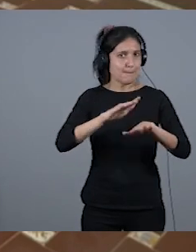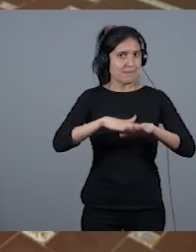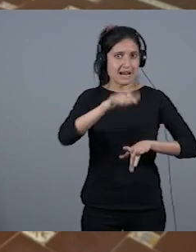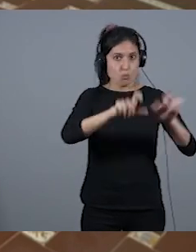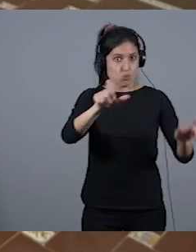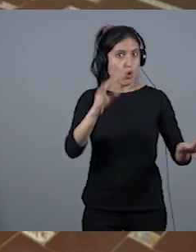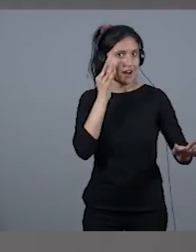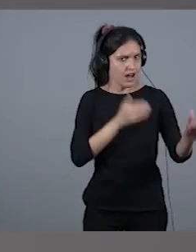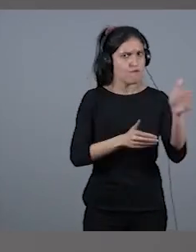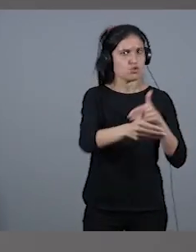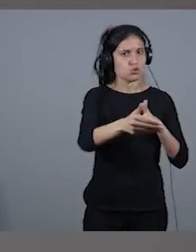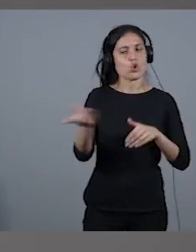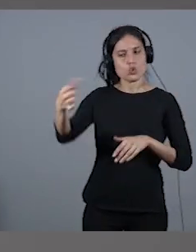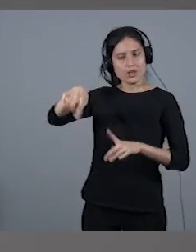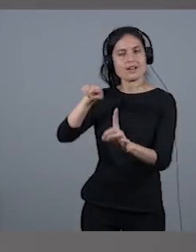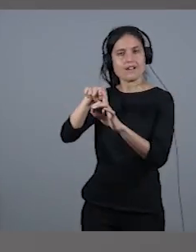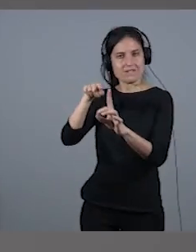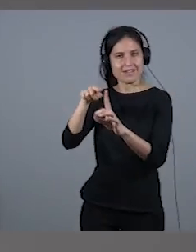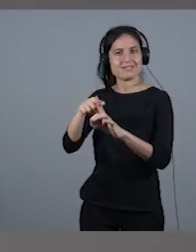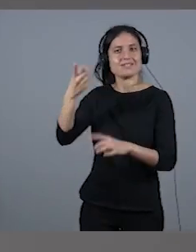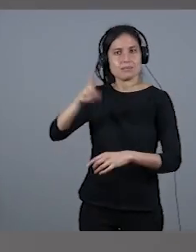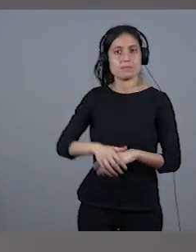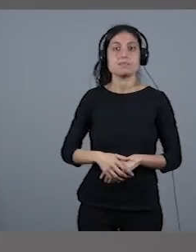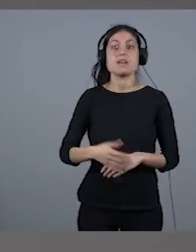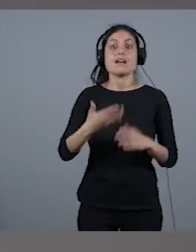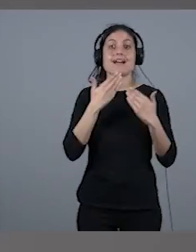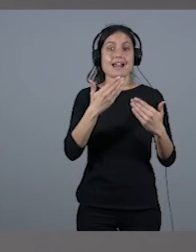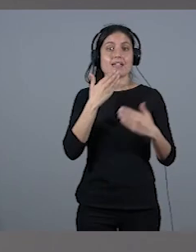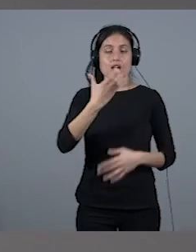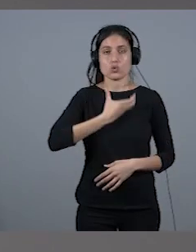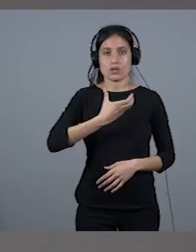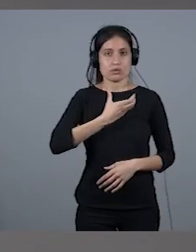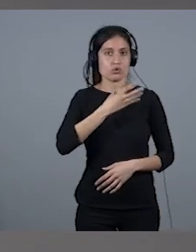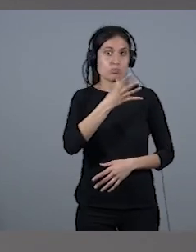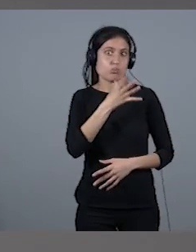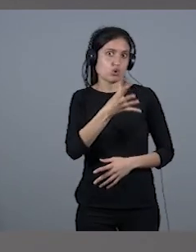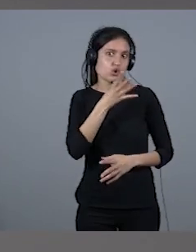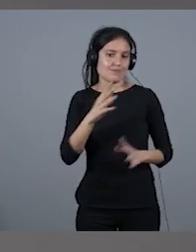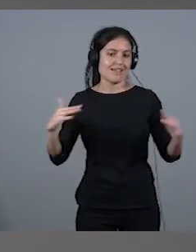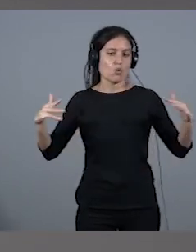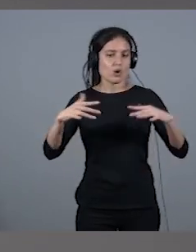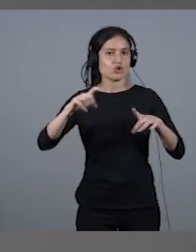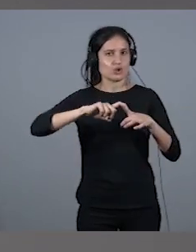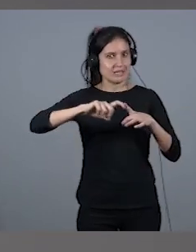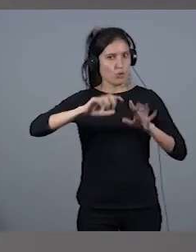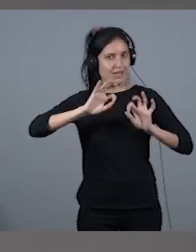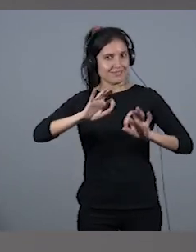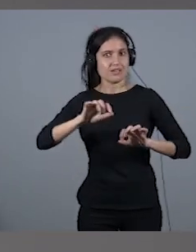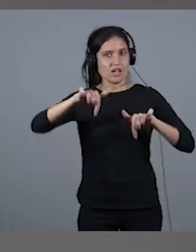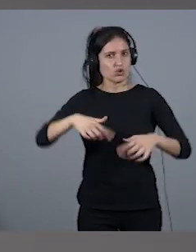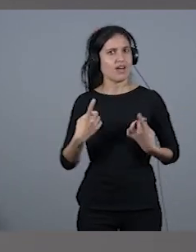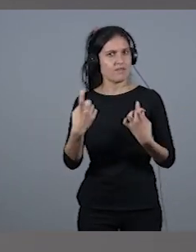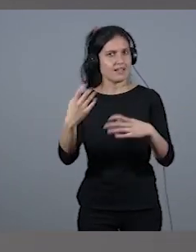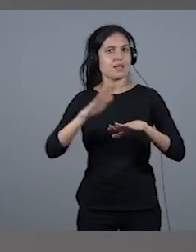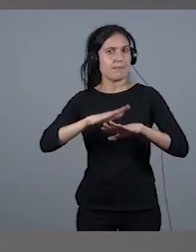también al Ayuntamiento por propiciar encuentros como este que son necesarios para seguir rompiendo las cadenas para convencer y para que todo